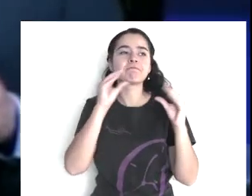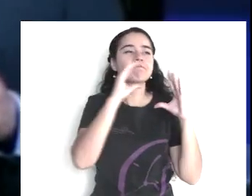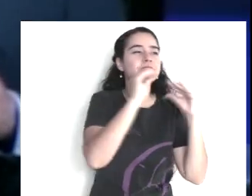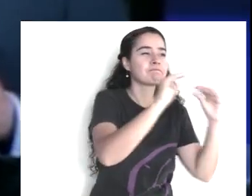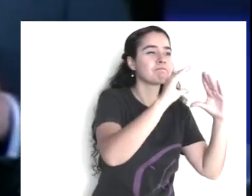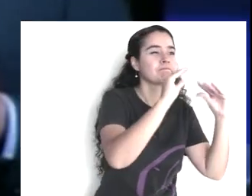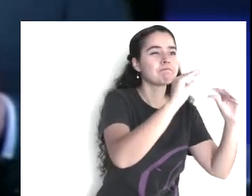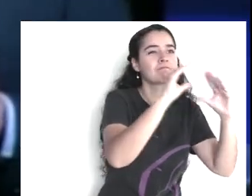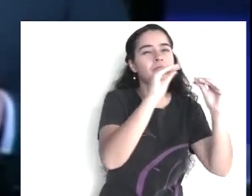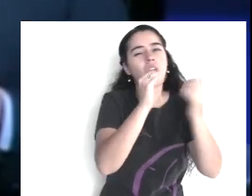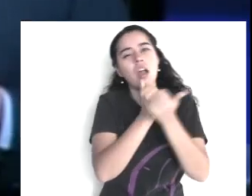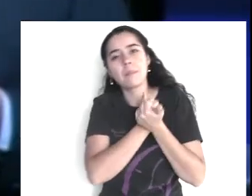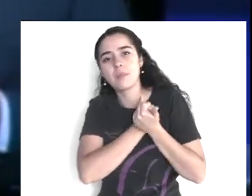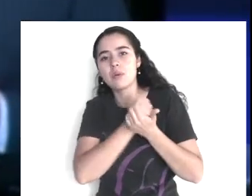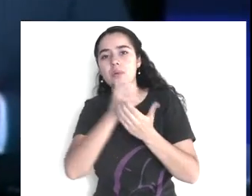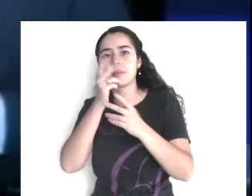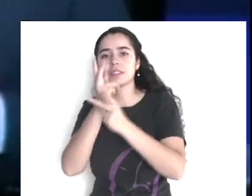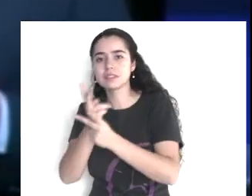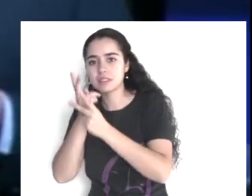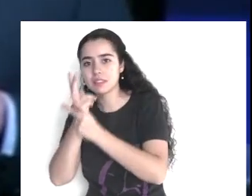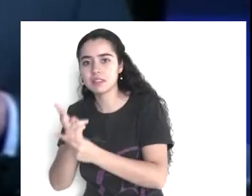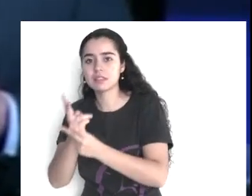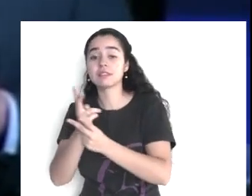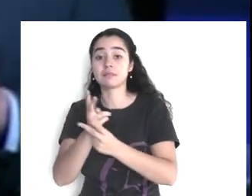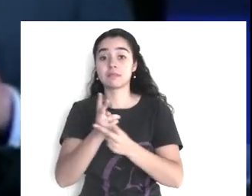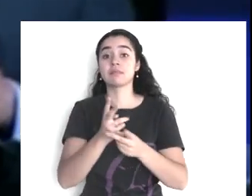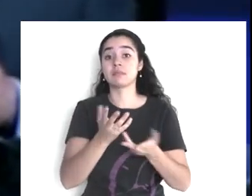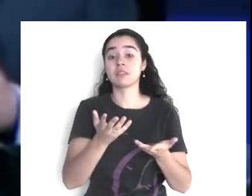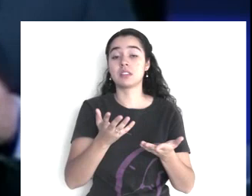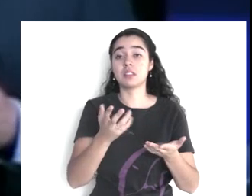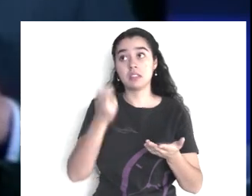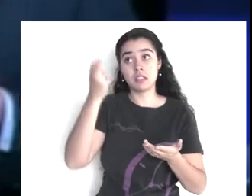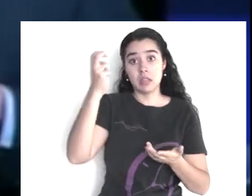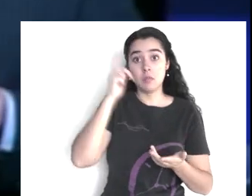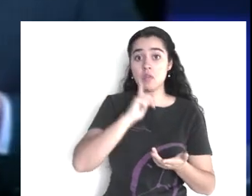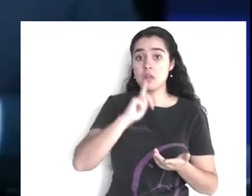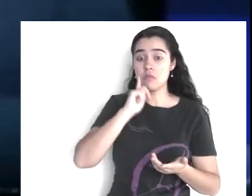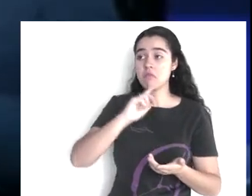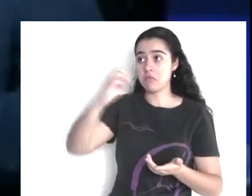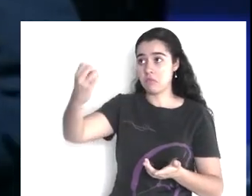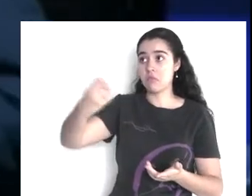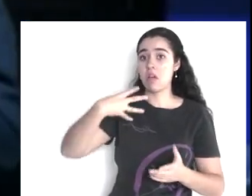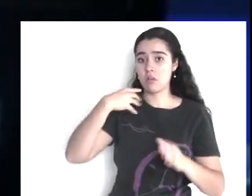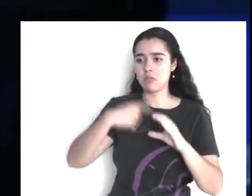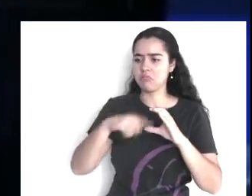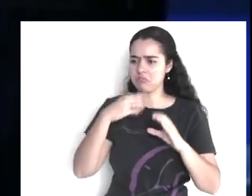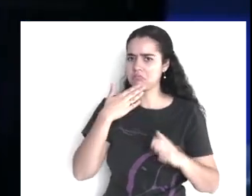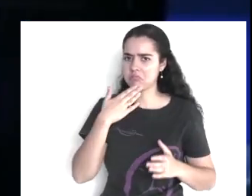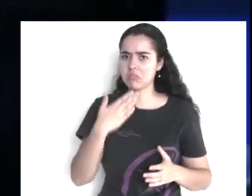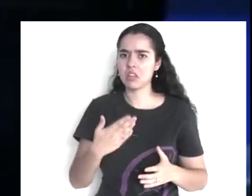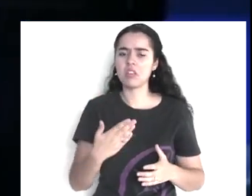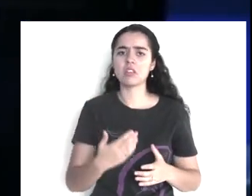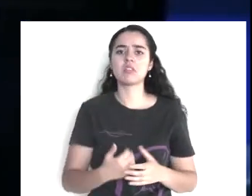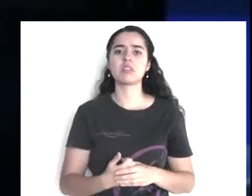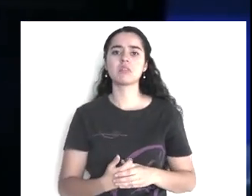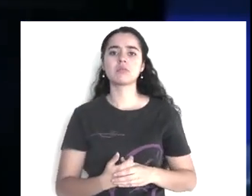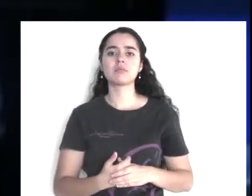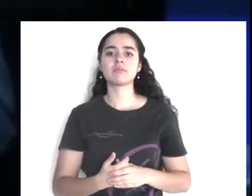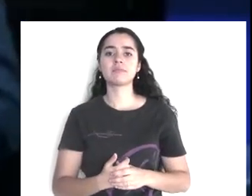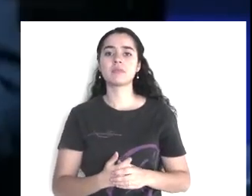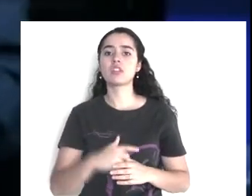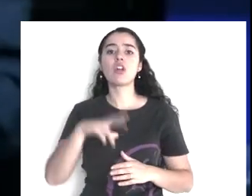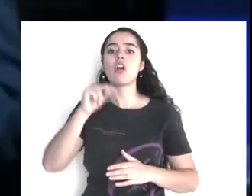entonces, de una manera, no estaba agresivo su correo, porque, de hecho, hace poco me escribió otro, pero,